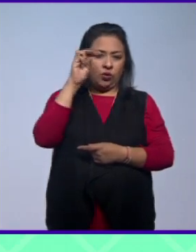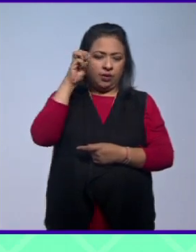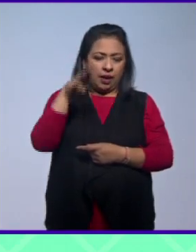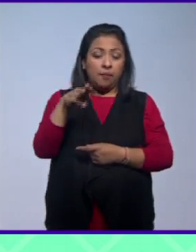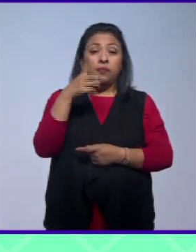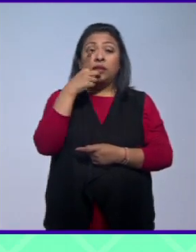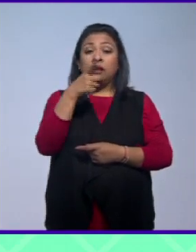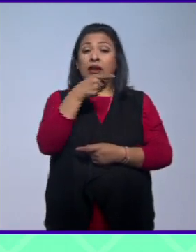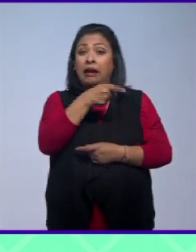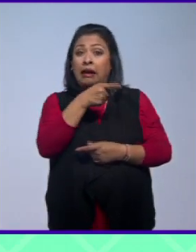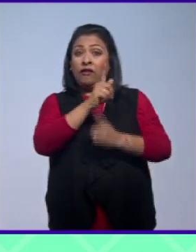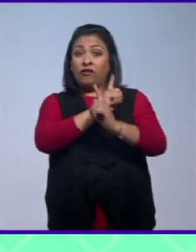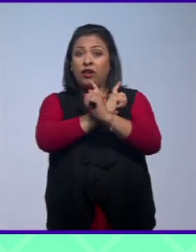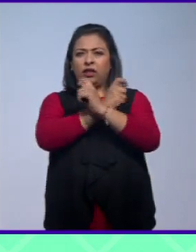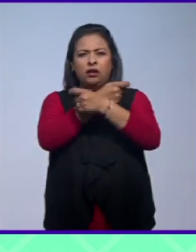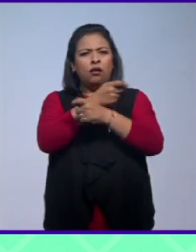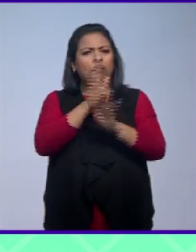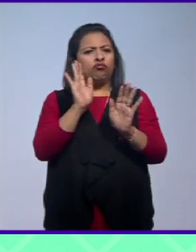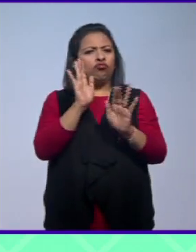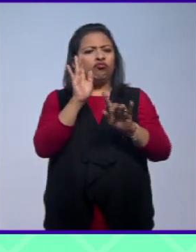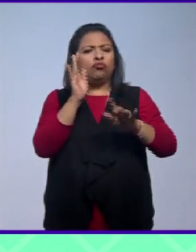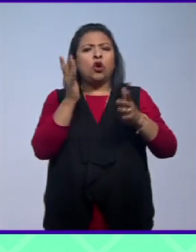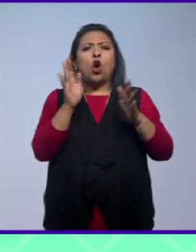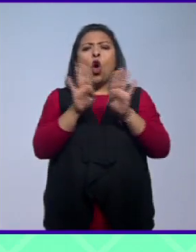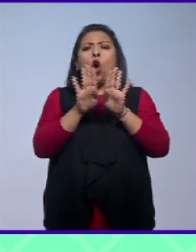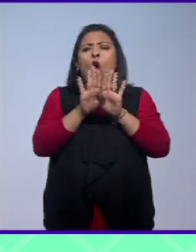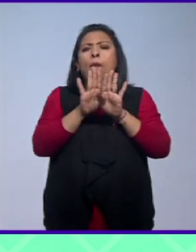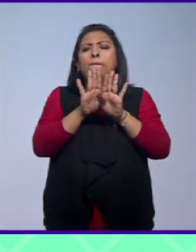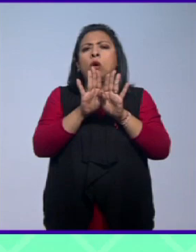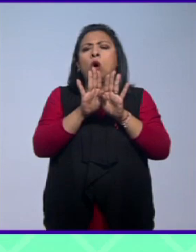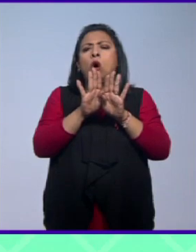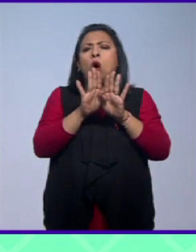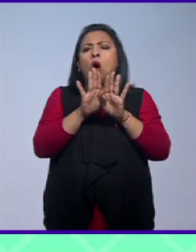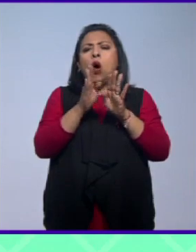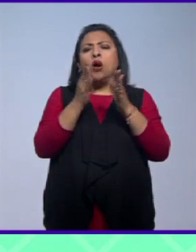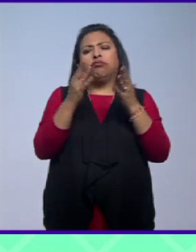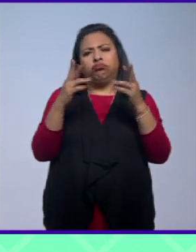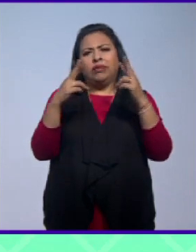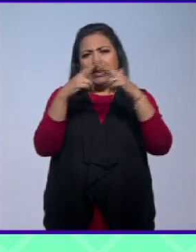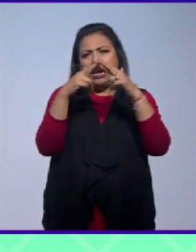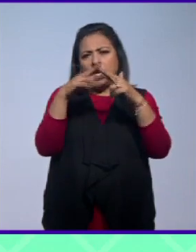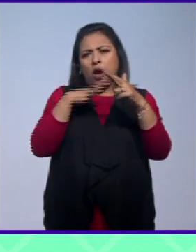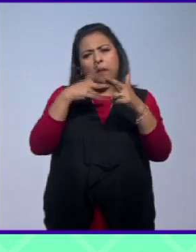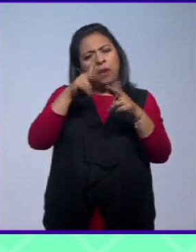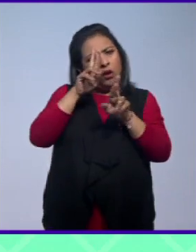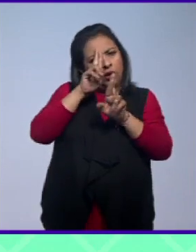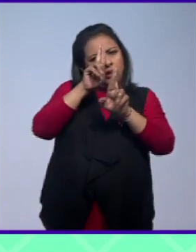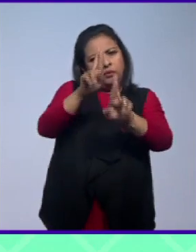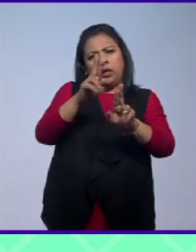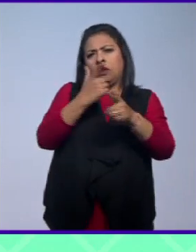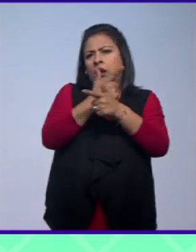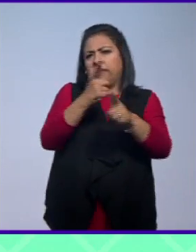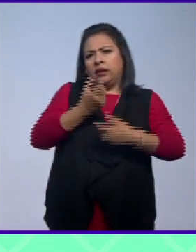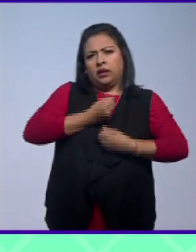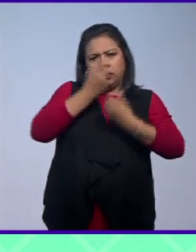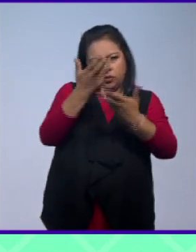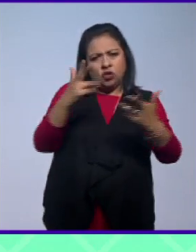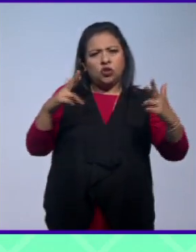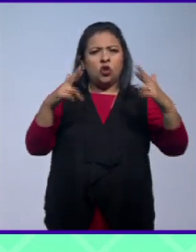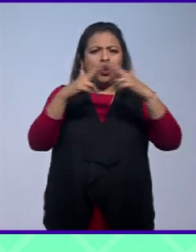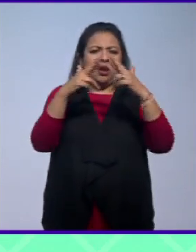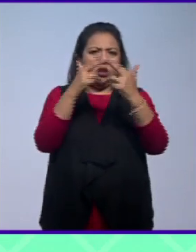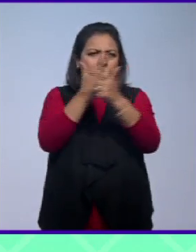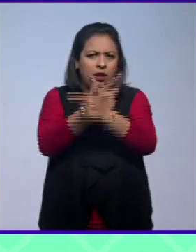como un Estado laico, como un Estado que respeta la libertad de expresión, la libertad religiosa,